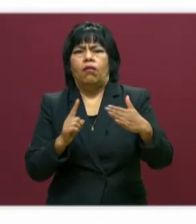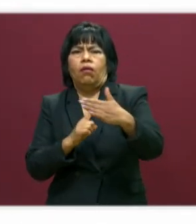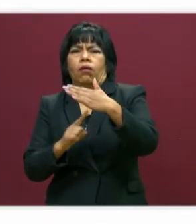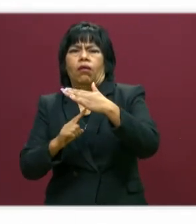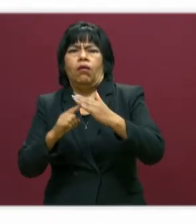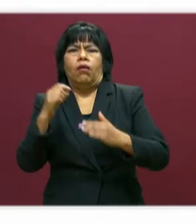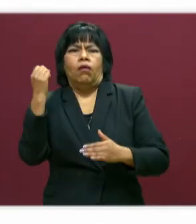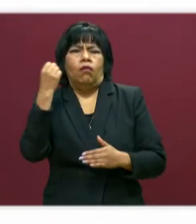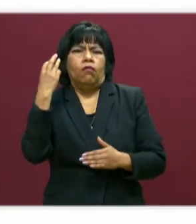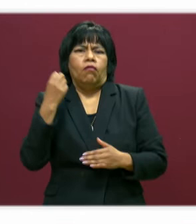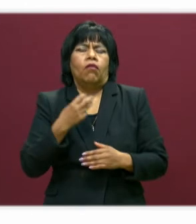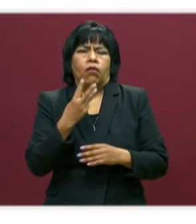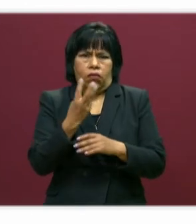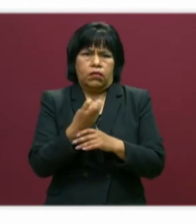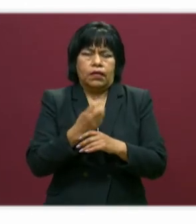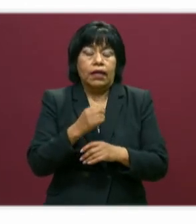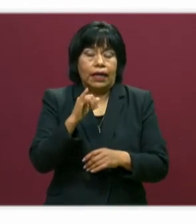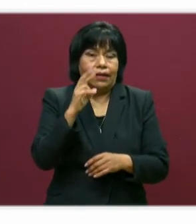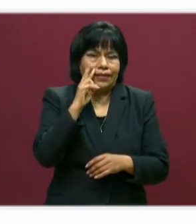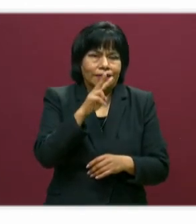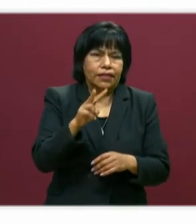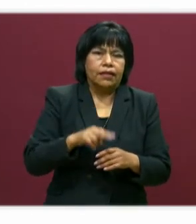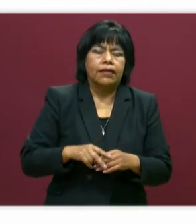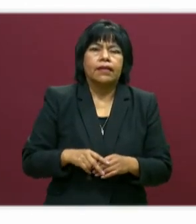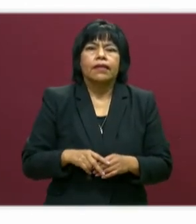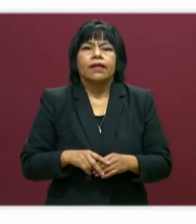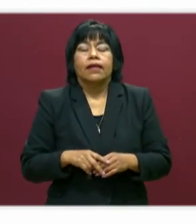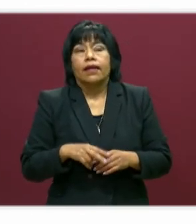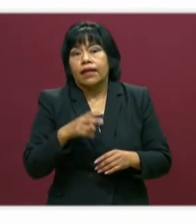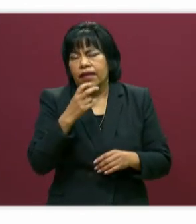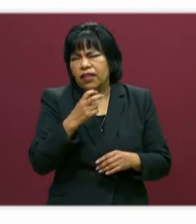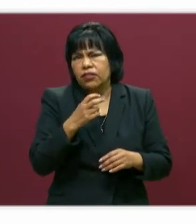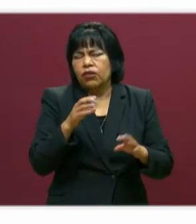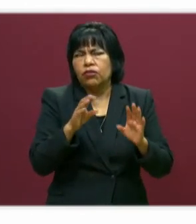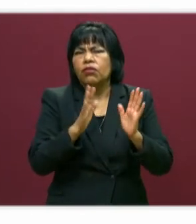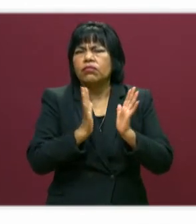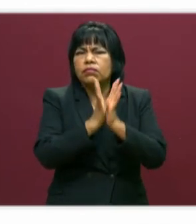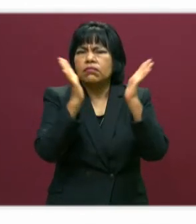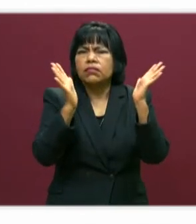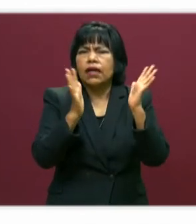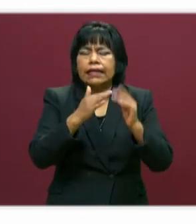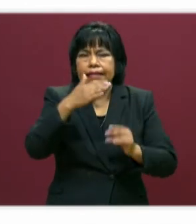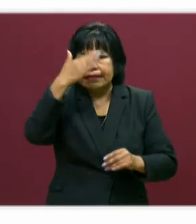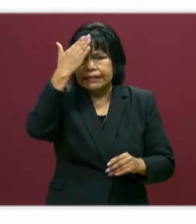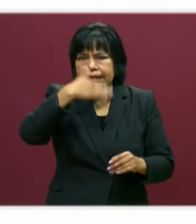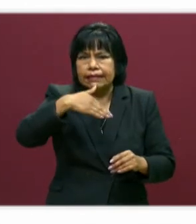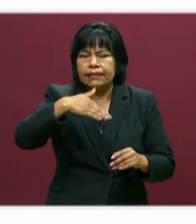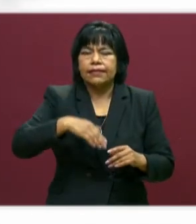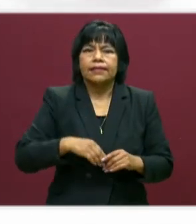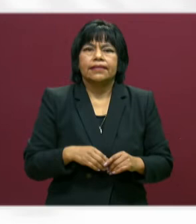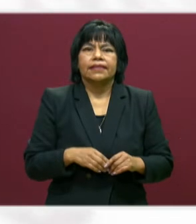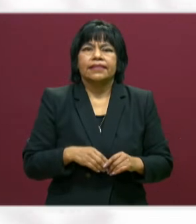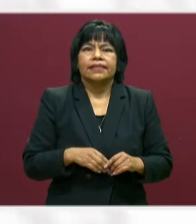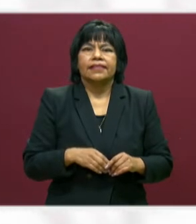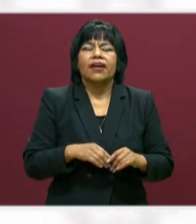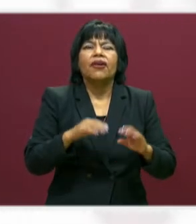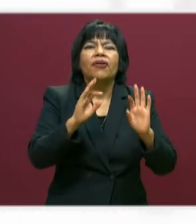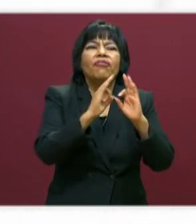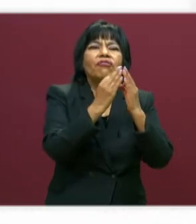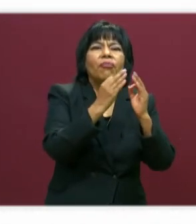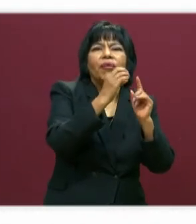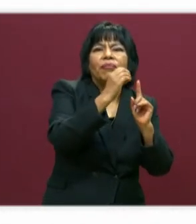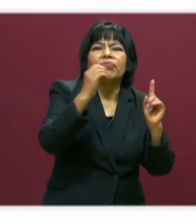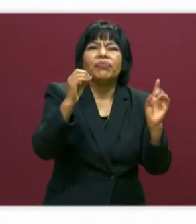tercer foro educativo. Ah, sí, claro. Sí, mira, eso es como para todos los que van a participar sepan la forma de